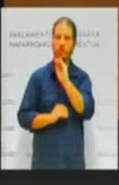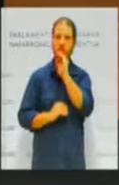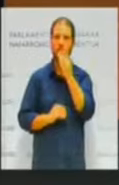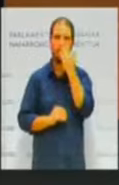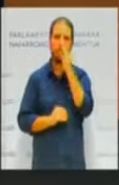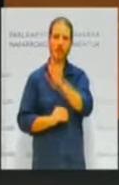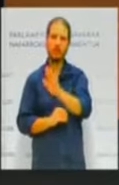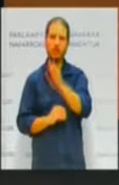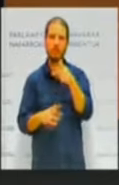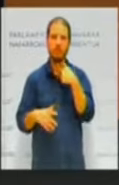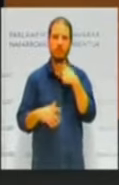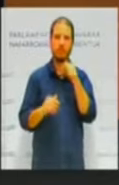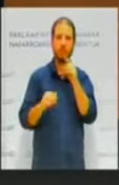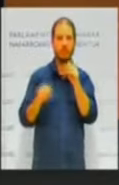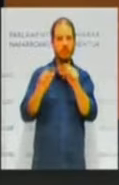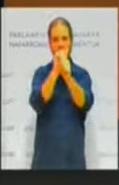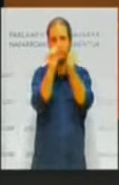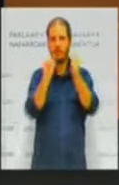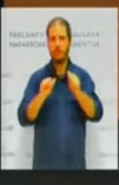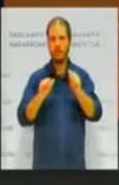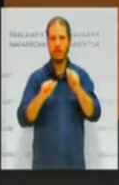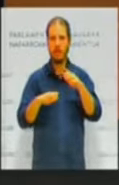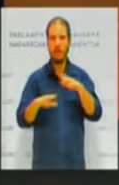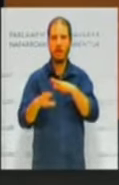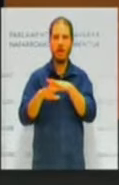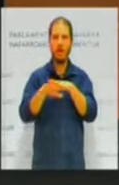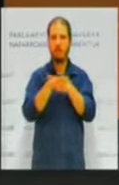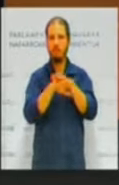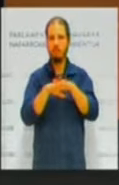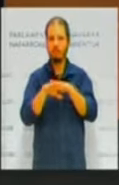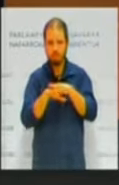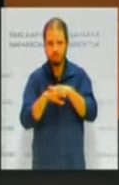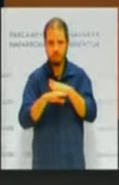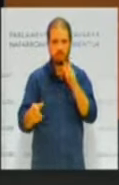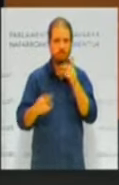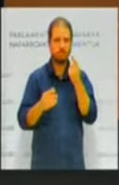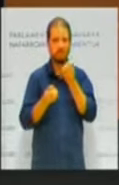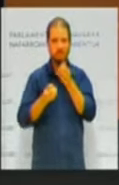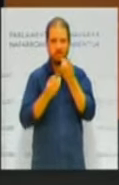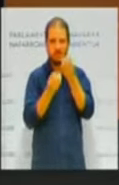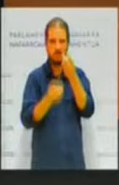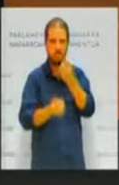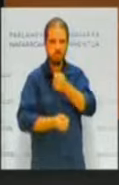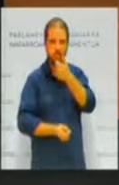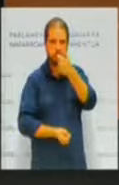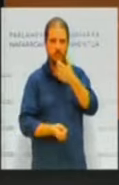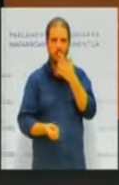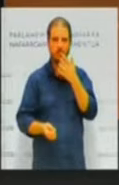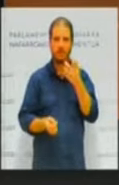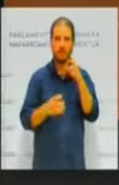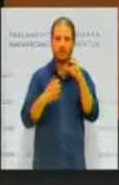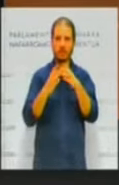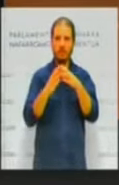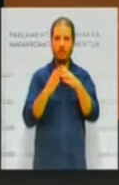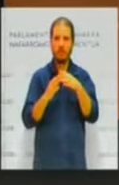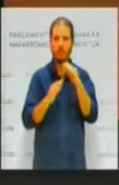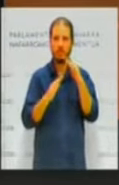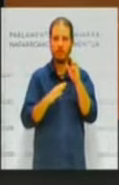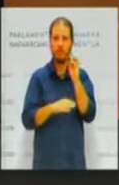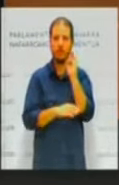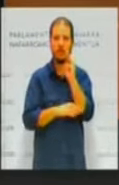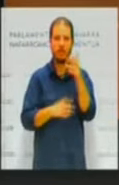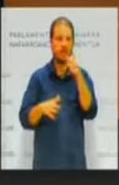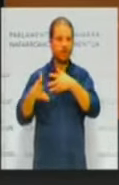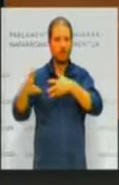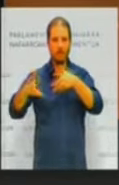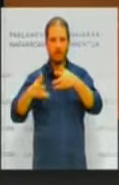algunas formas de las que se gobierna con escarchez de información para los grupos parlamentarios y para la ciudadanía en